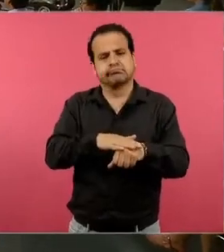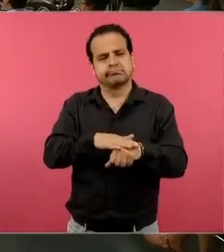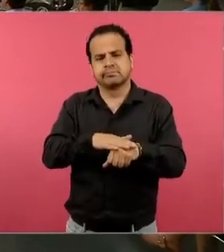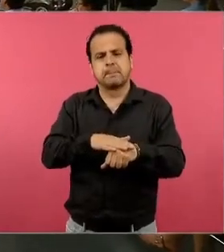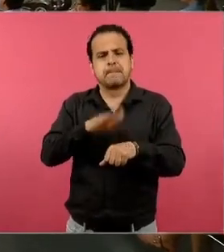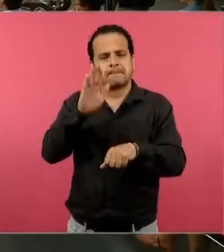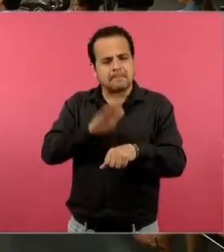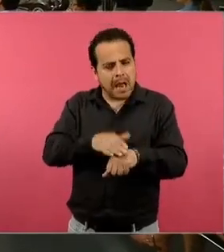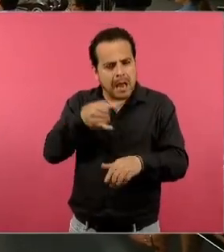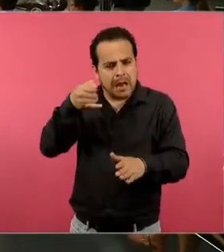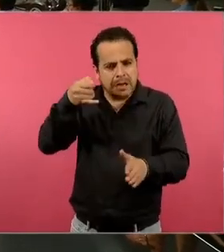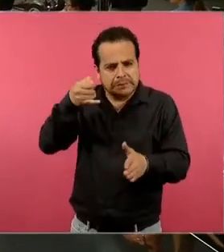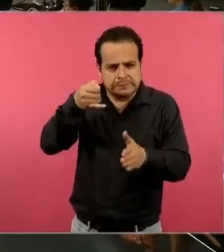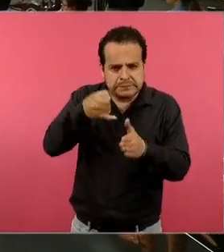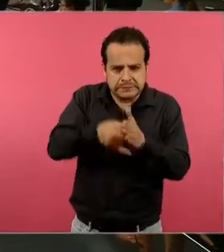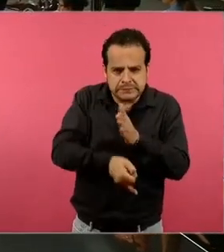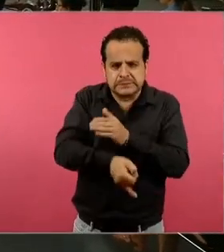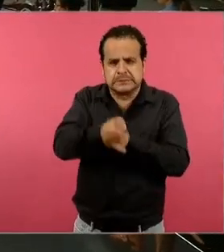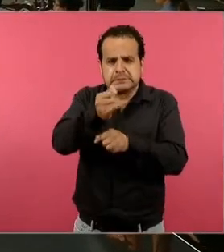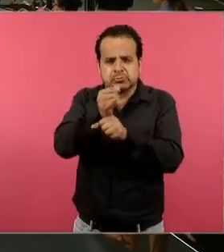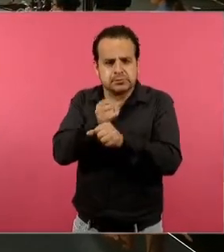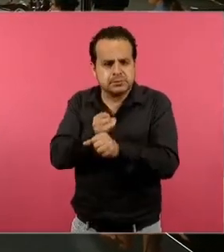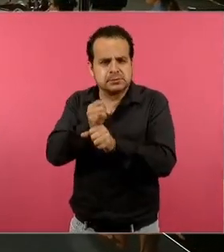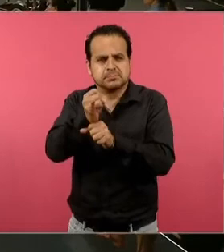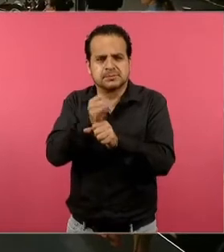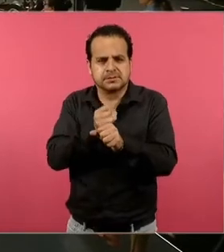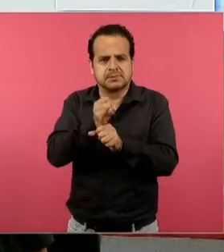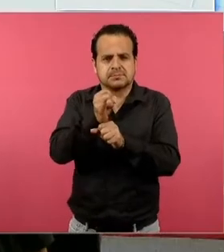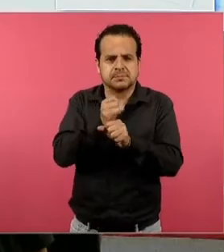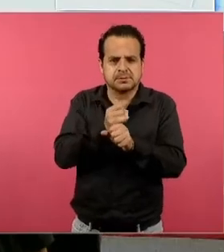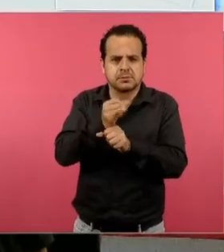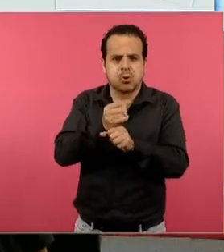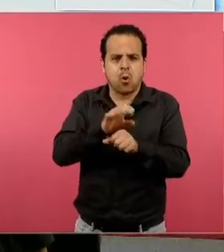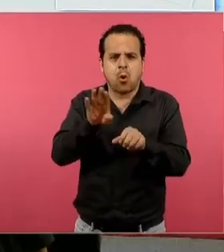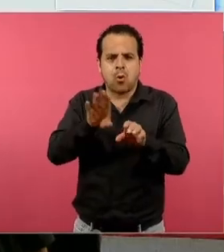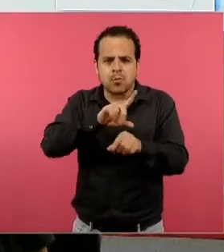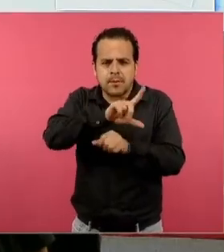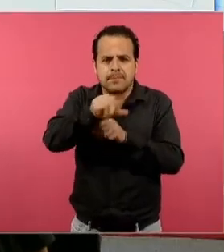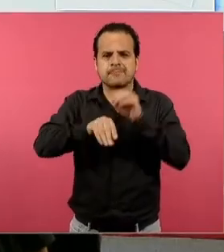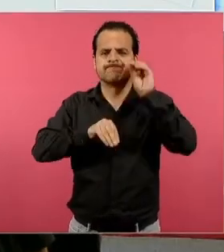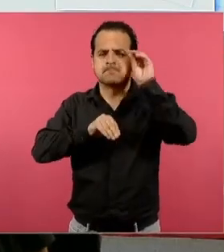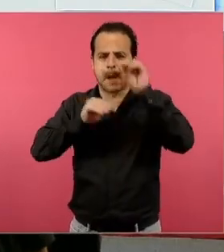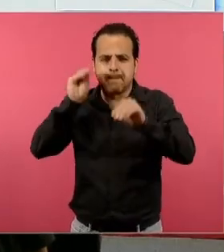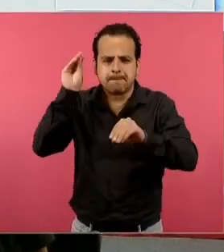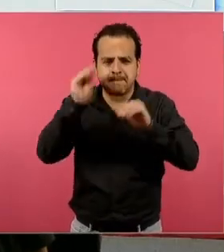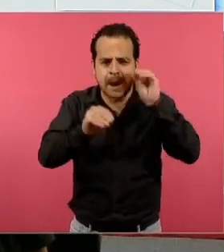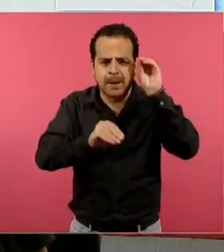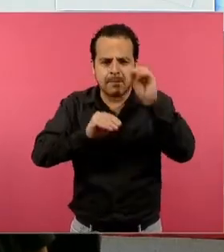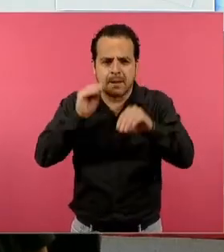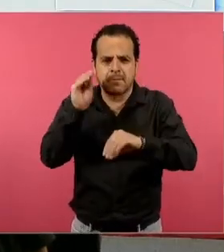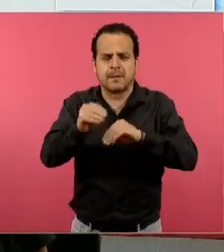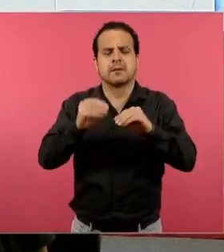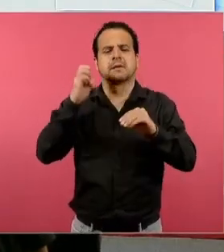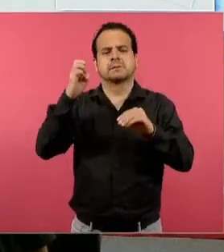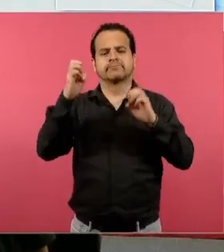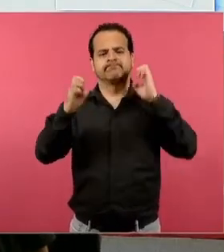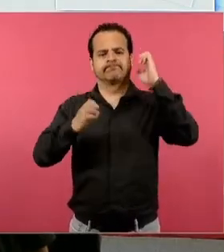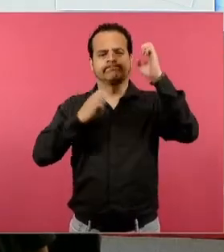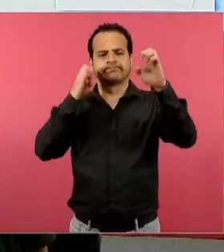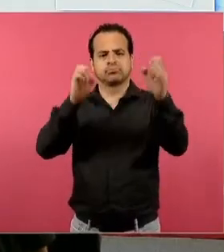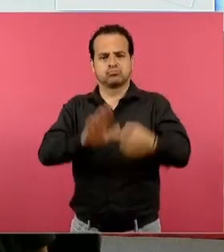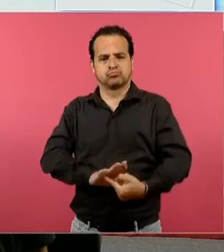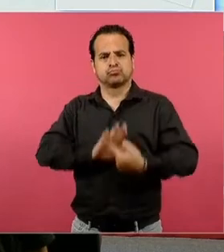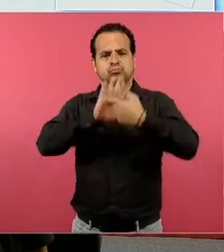lo que se pretende hacer a lo largo del proceso de la exposición, cómo recuperan la información, cómo tienen que